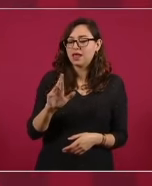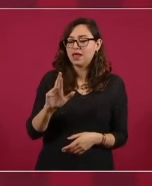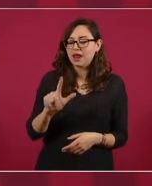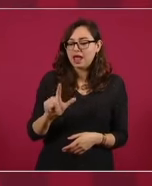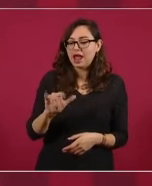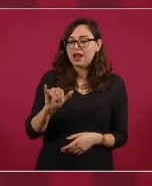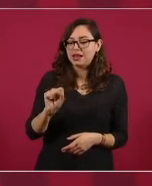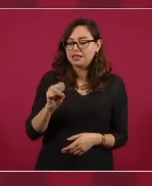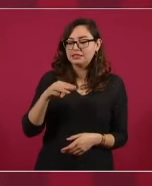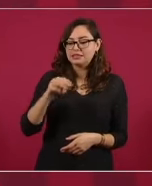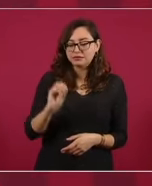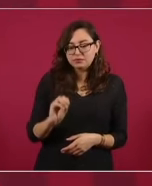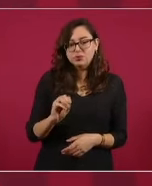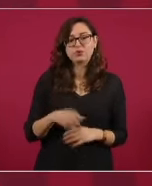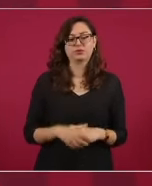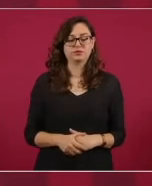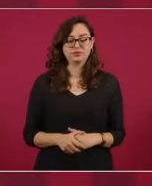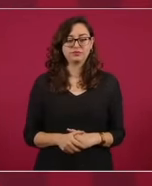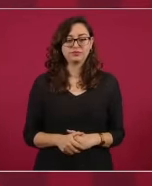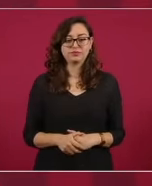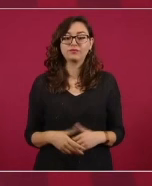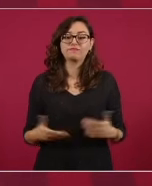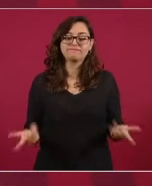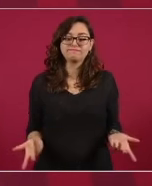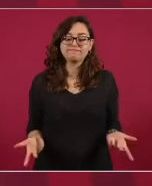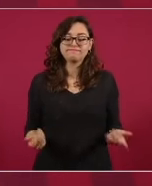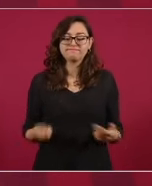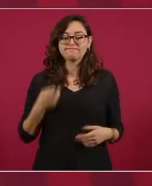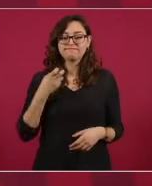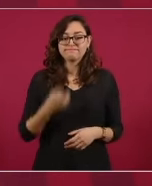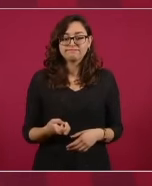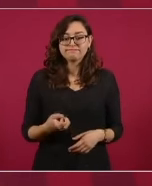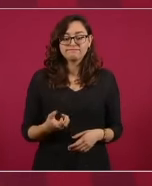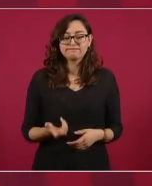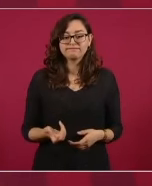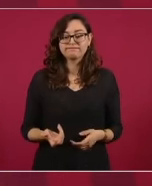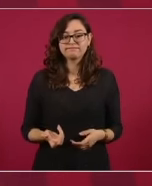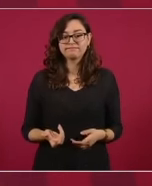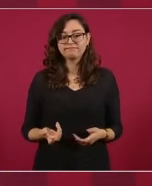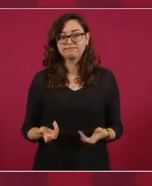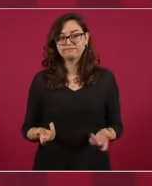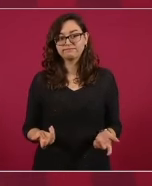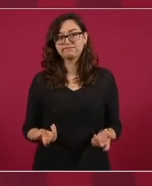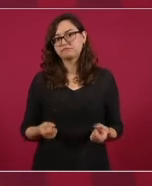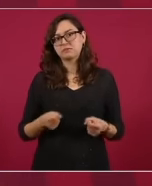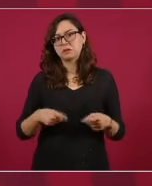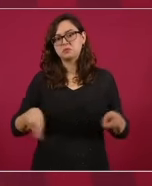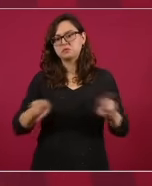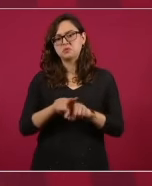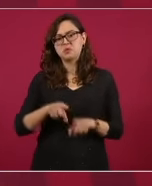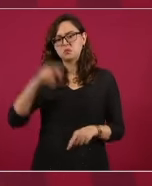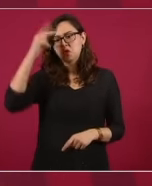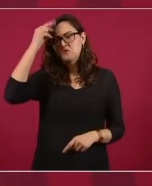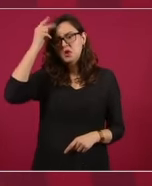porque esto ya desgraciadamente sucedió, le llamamos neoporfirismo,